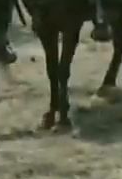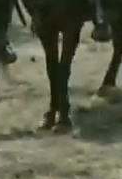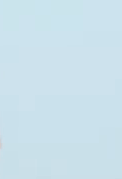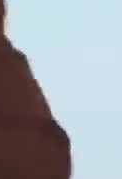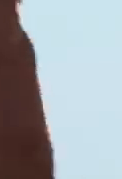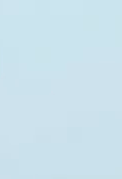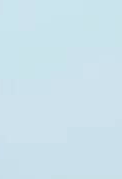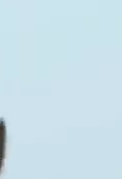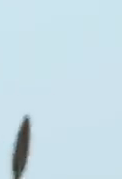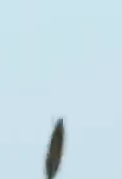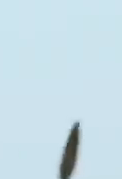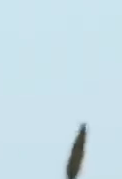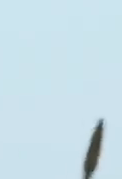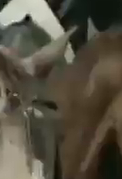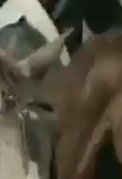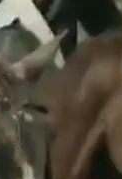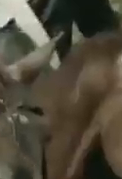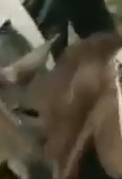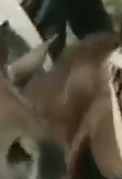así no se puede